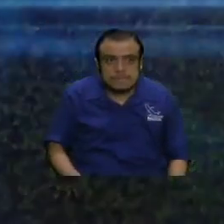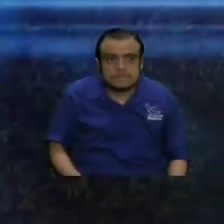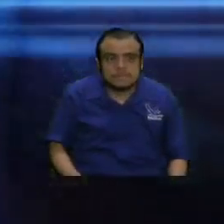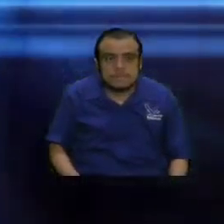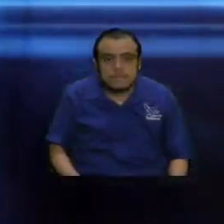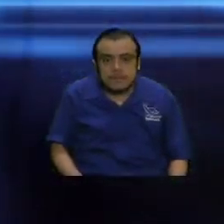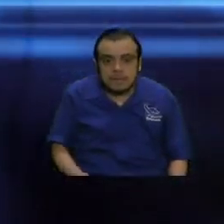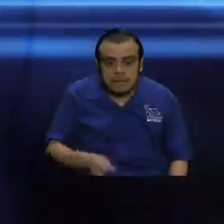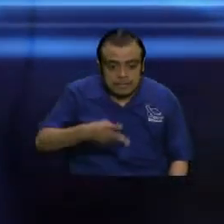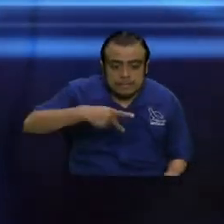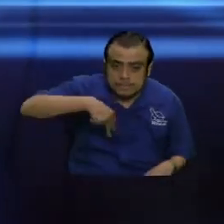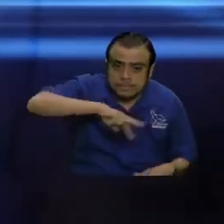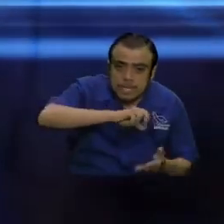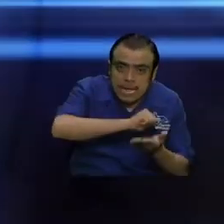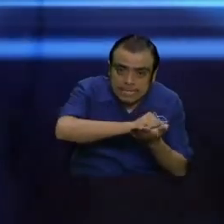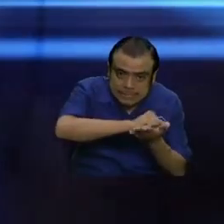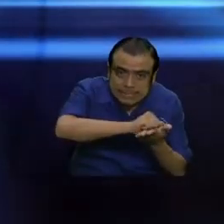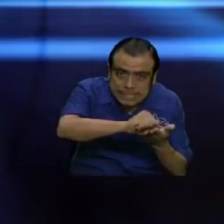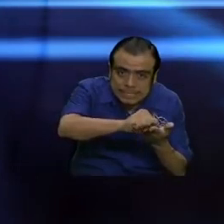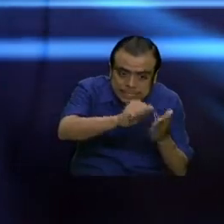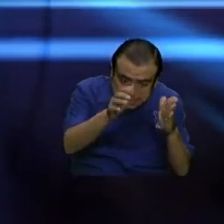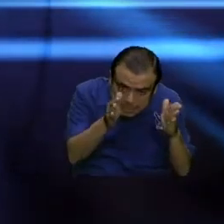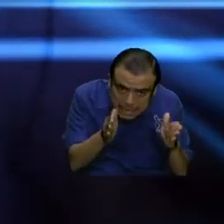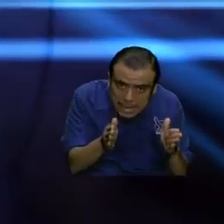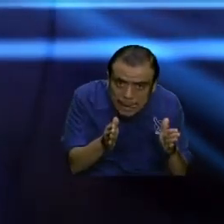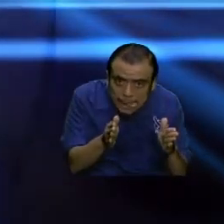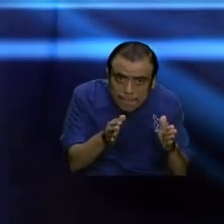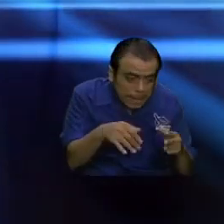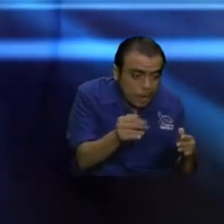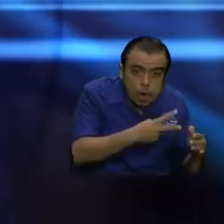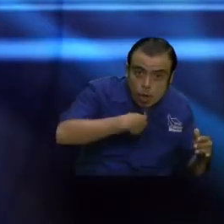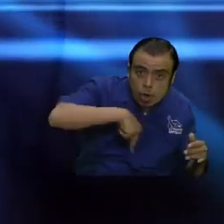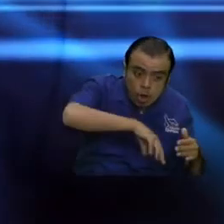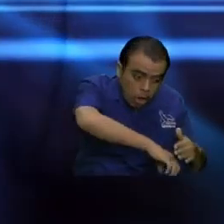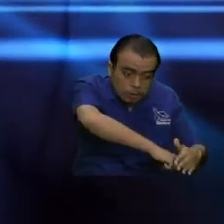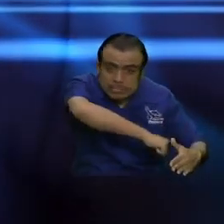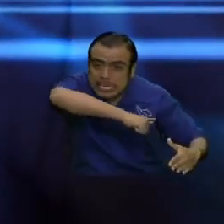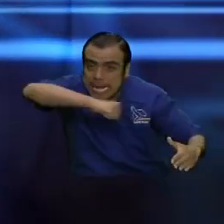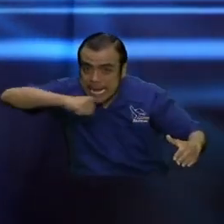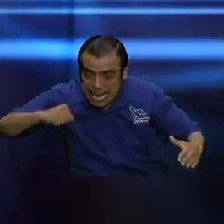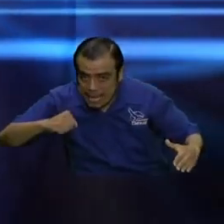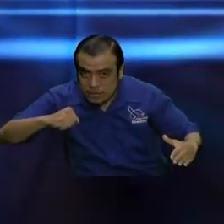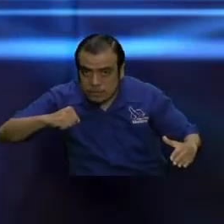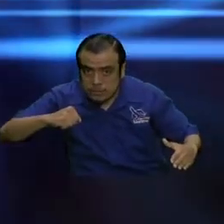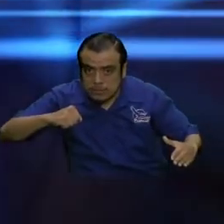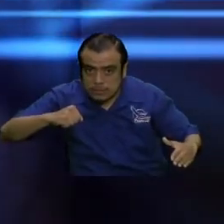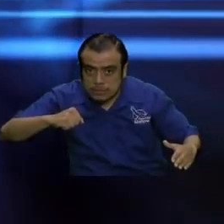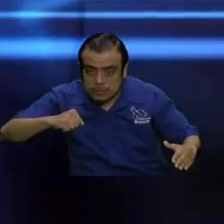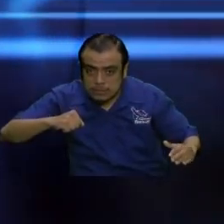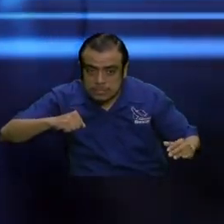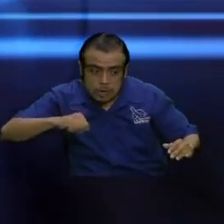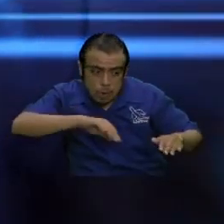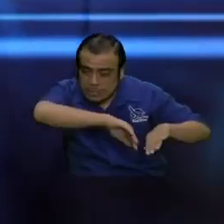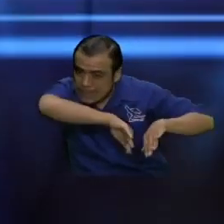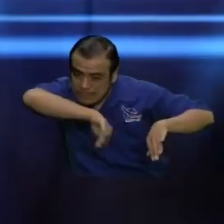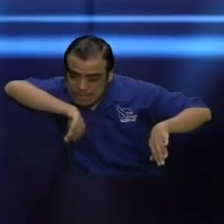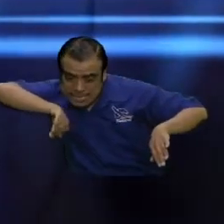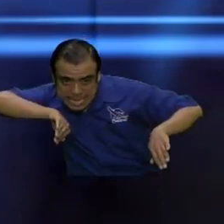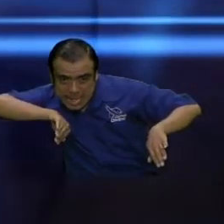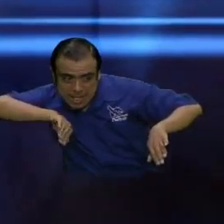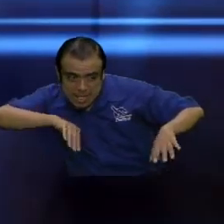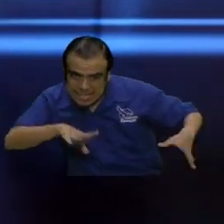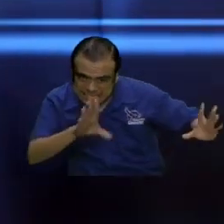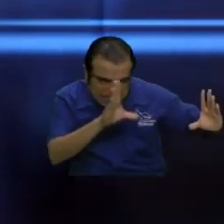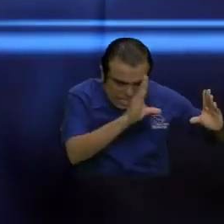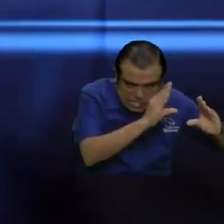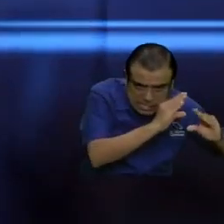nosotros, en la santidad posicional, nos sacaron, porque eso es lo que quiere decir santidad, quiere decir apartado de él. Nos apartaron del reino de las